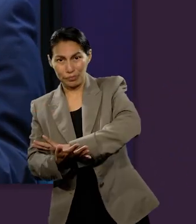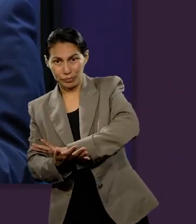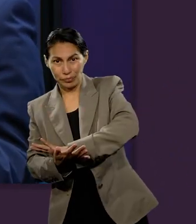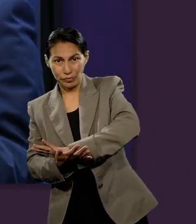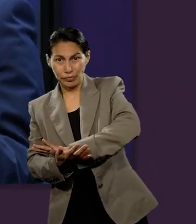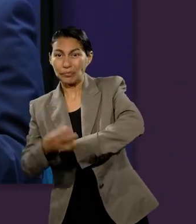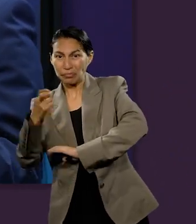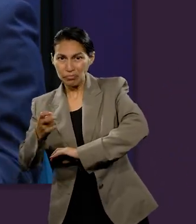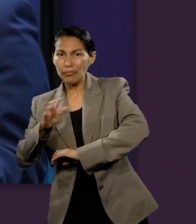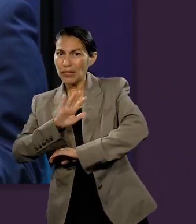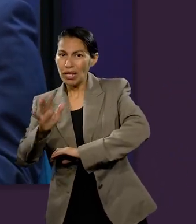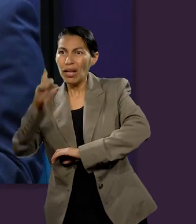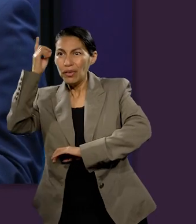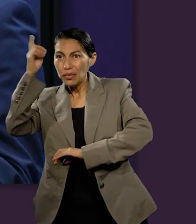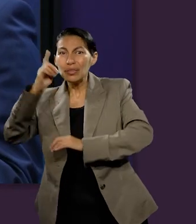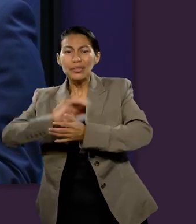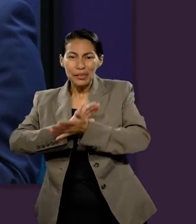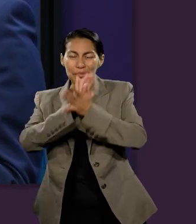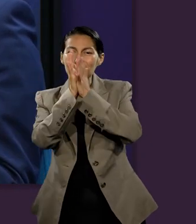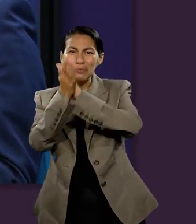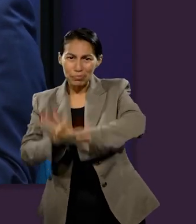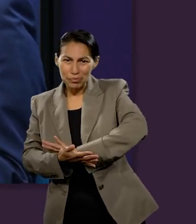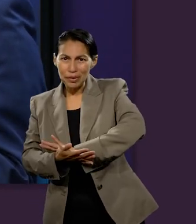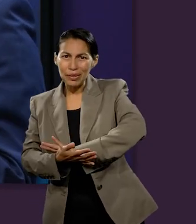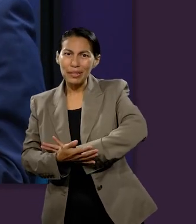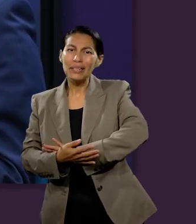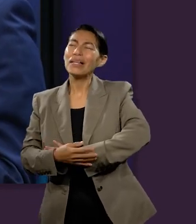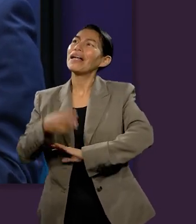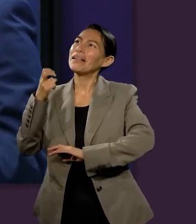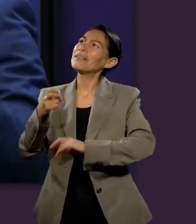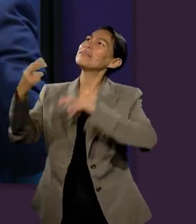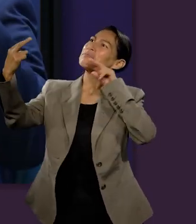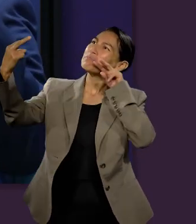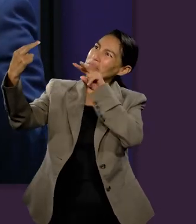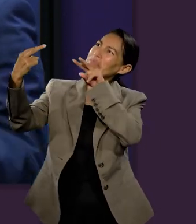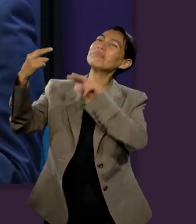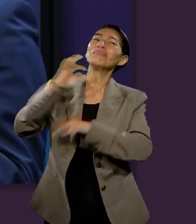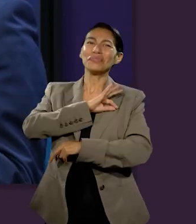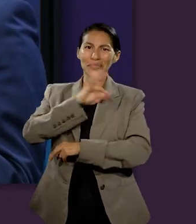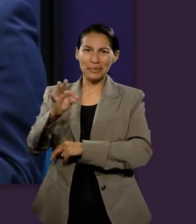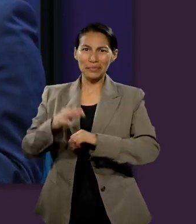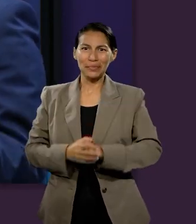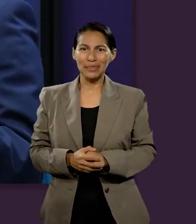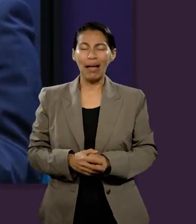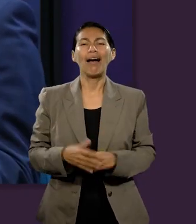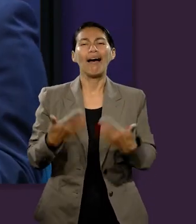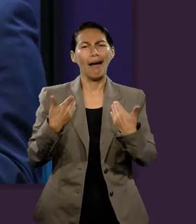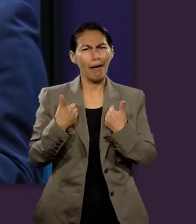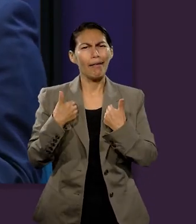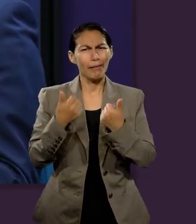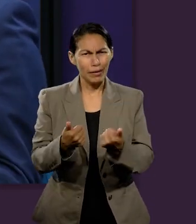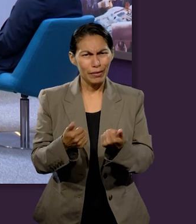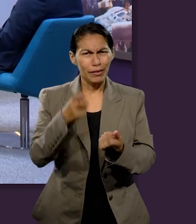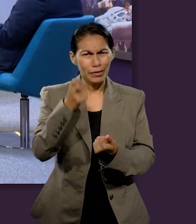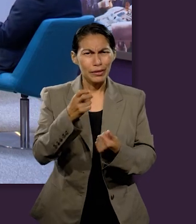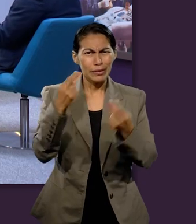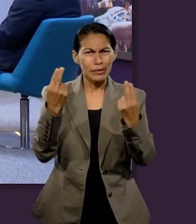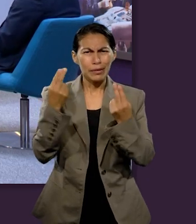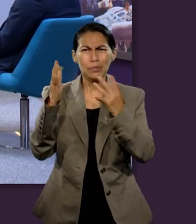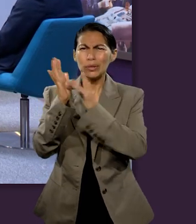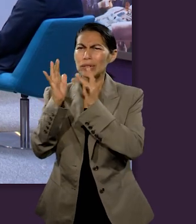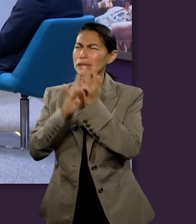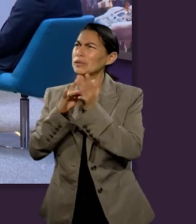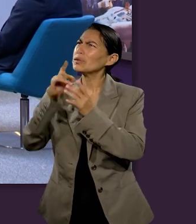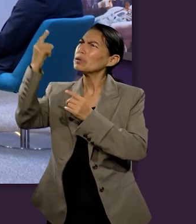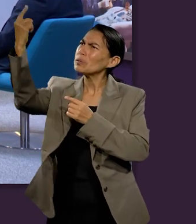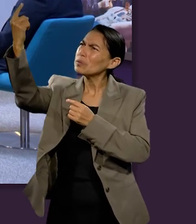nosotros estamos nacidos en pecado. Entonces, en aquel momento, sí lo vamos a ver, porque vamos a ser